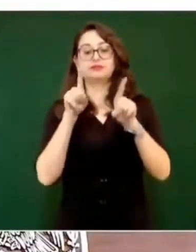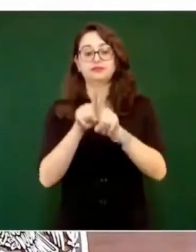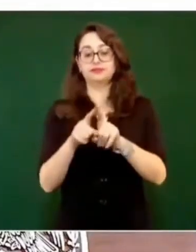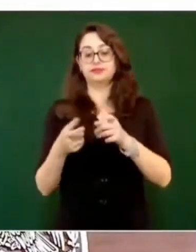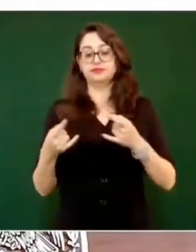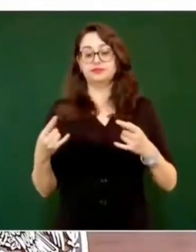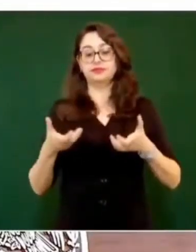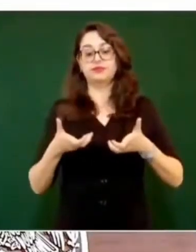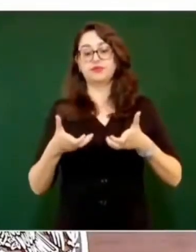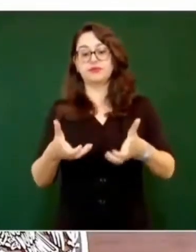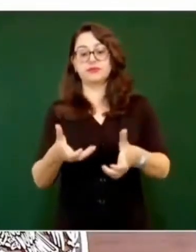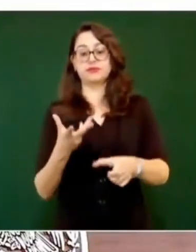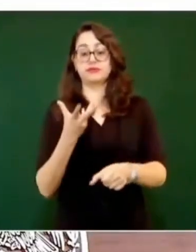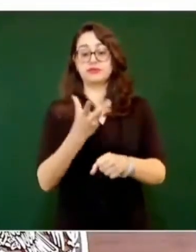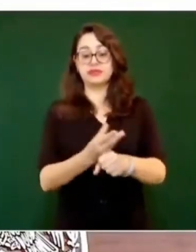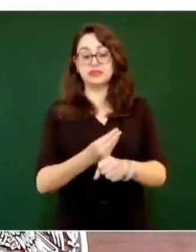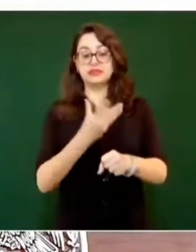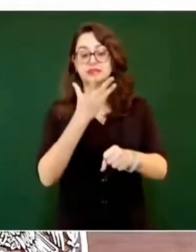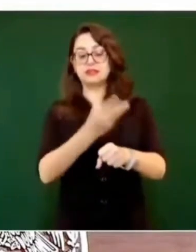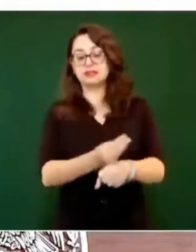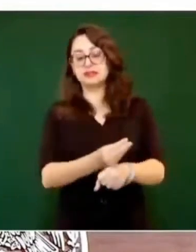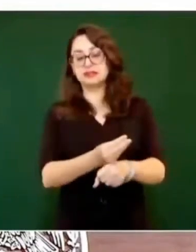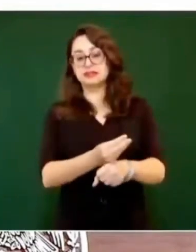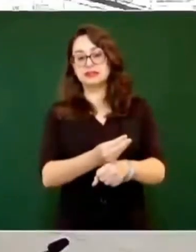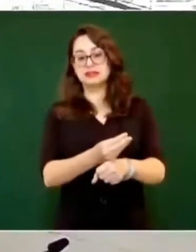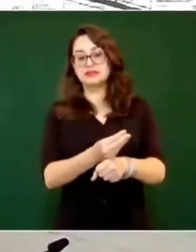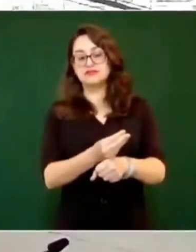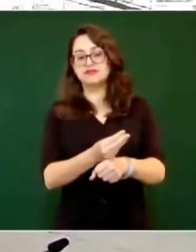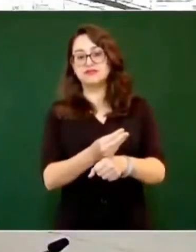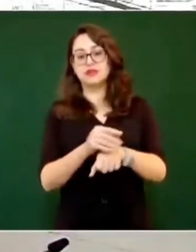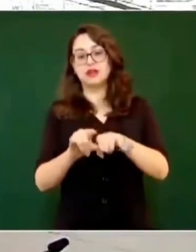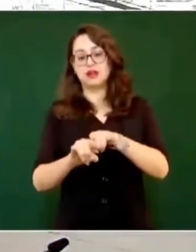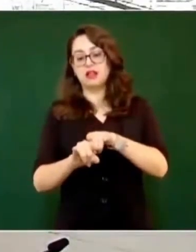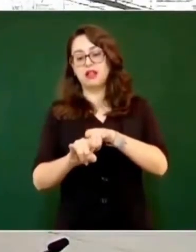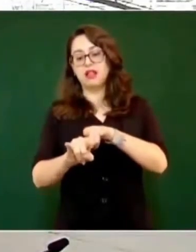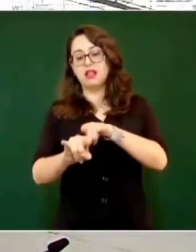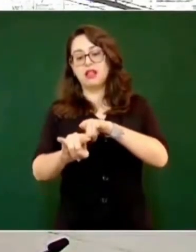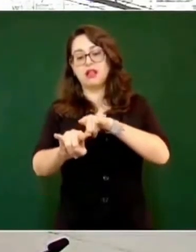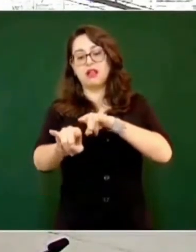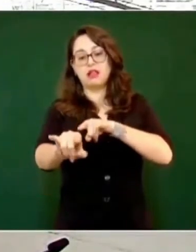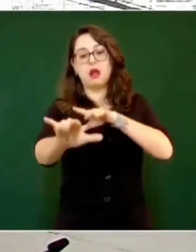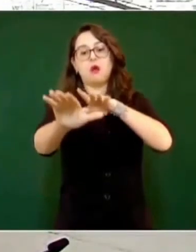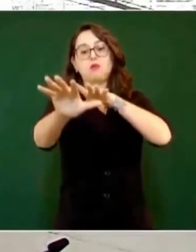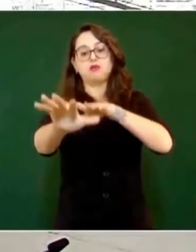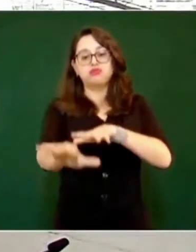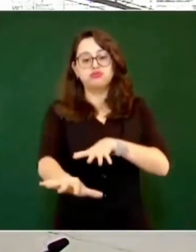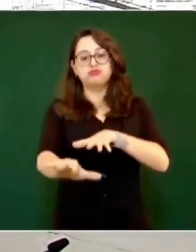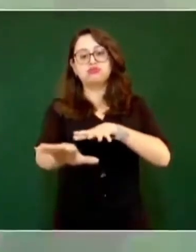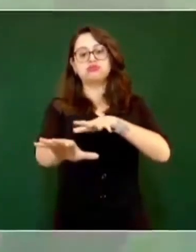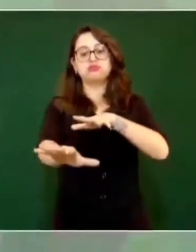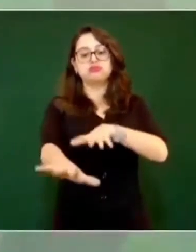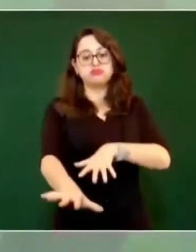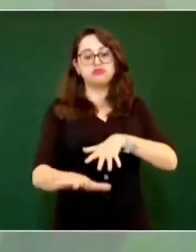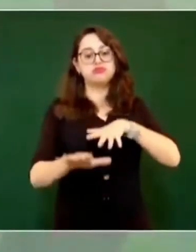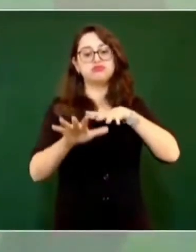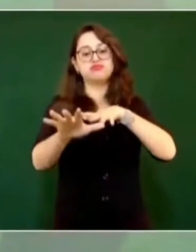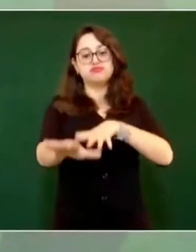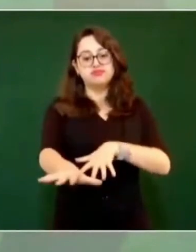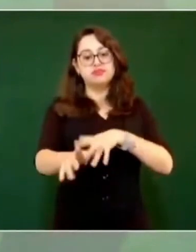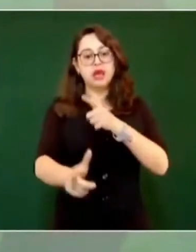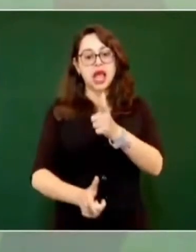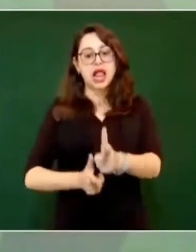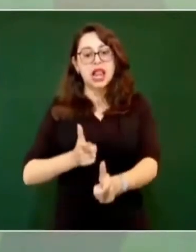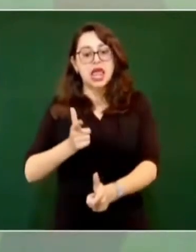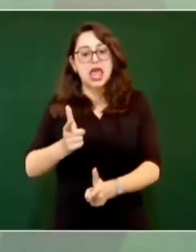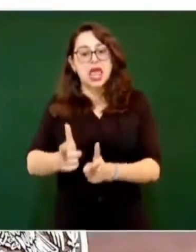disminución de velocidades. La verdad que estamos tomando medidas y yo creo que en un